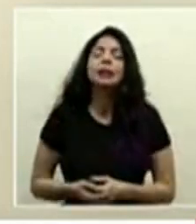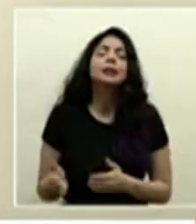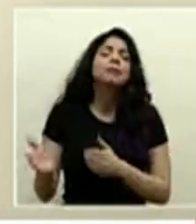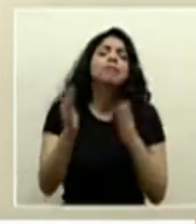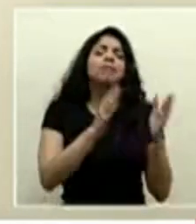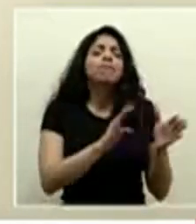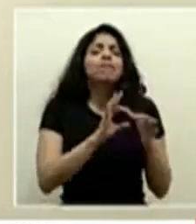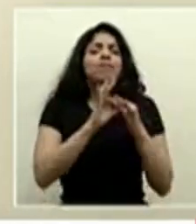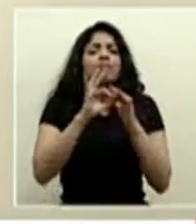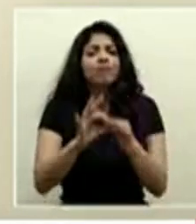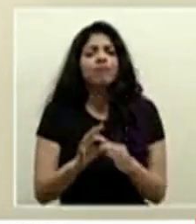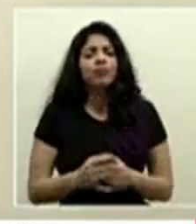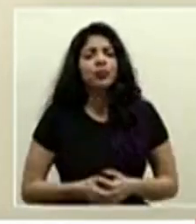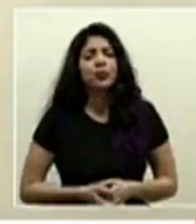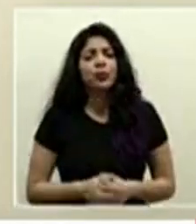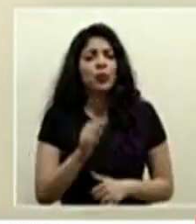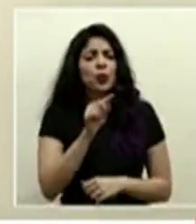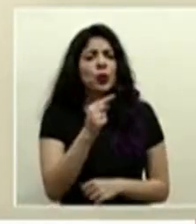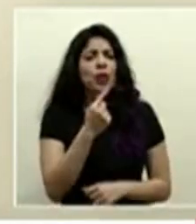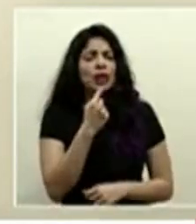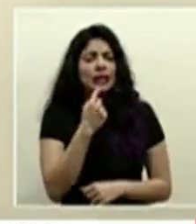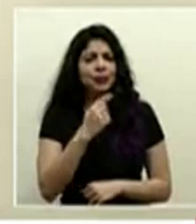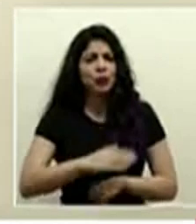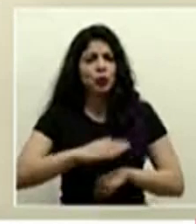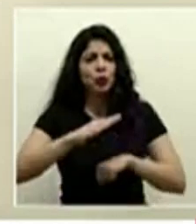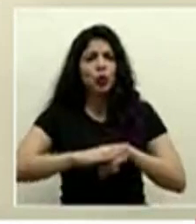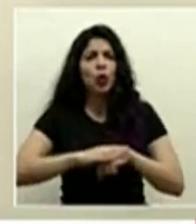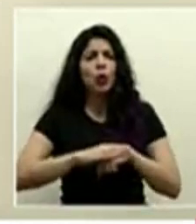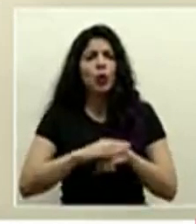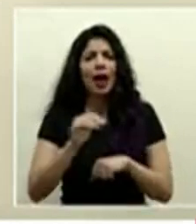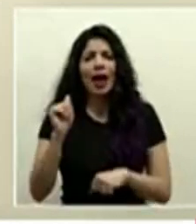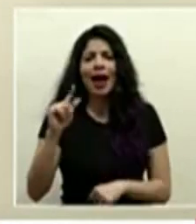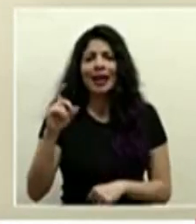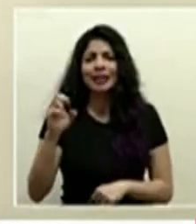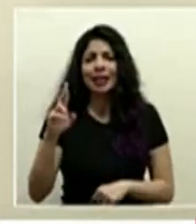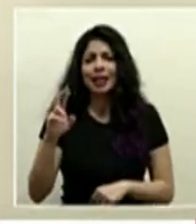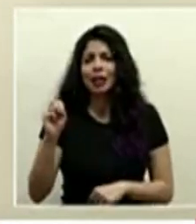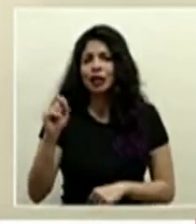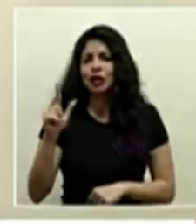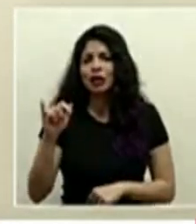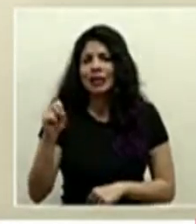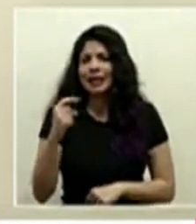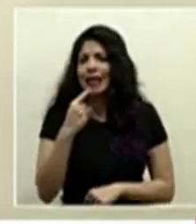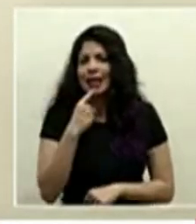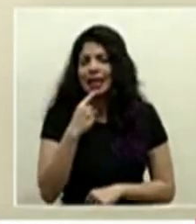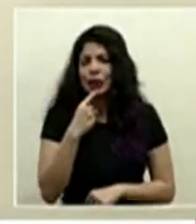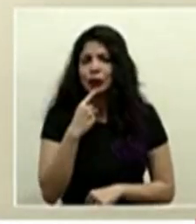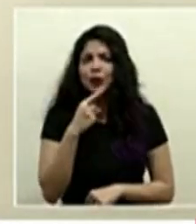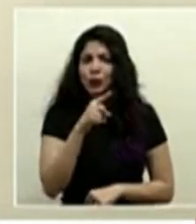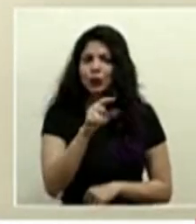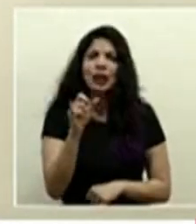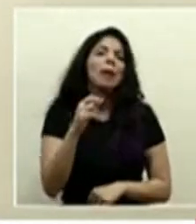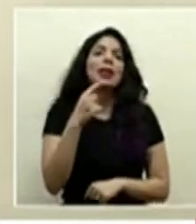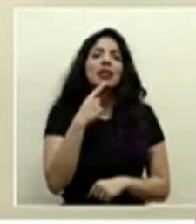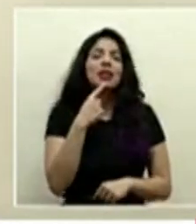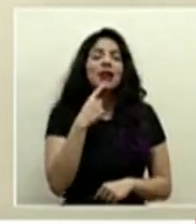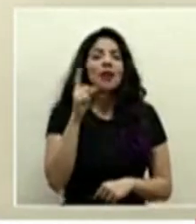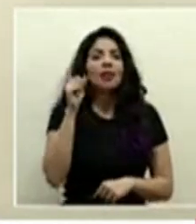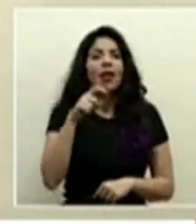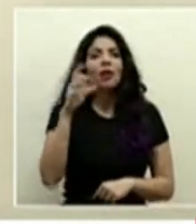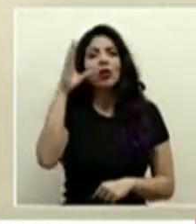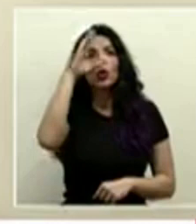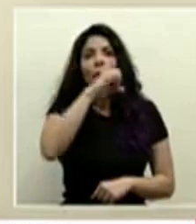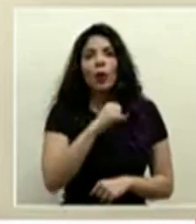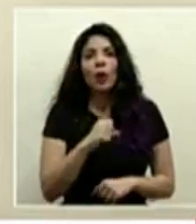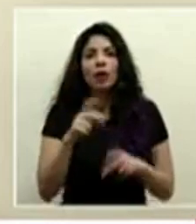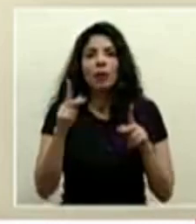con respecto a lo que usted indicaba de lo que se refirió don Alexander Solís y usted decía también que hay que contemplar claro los